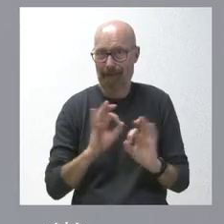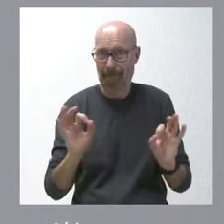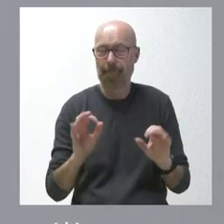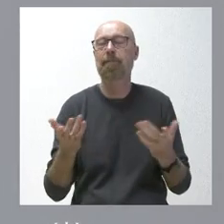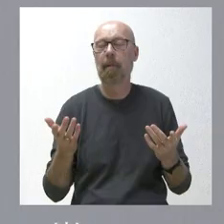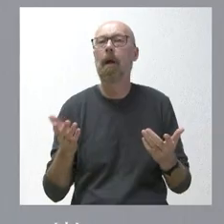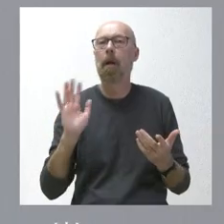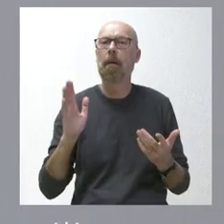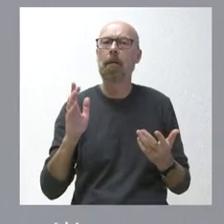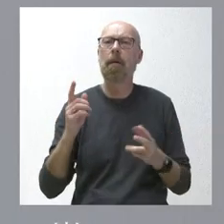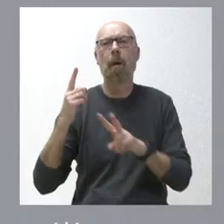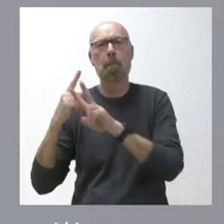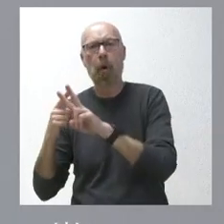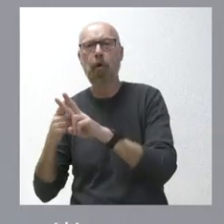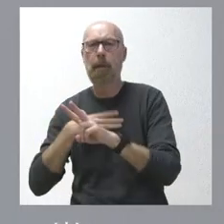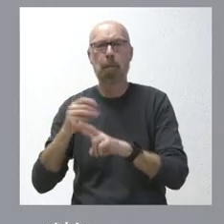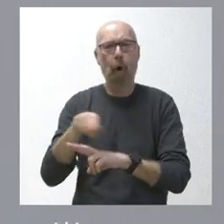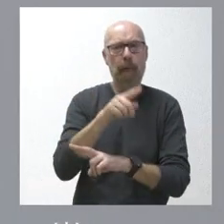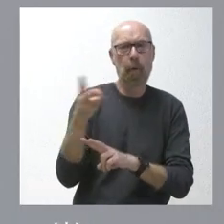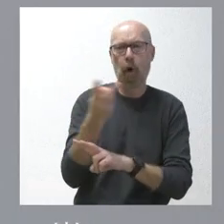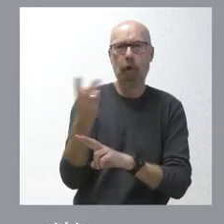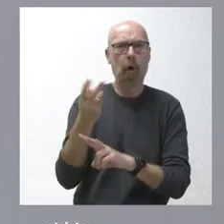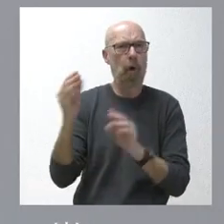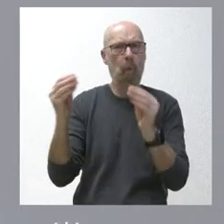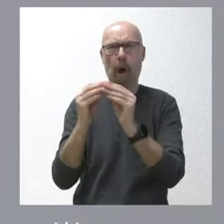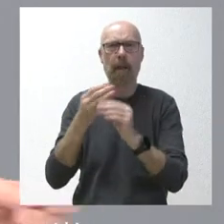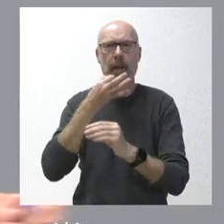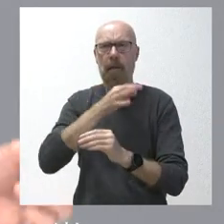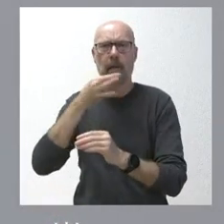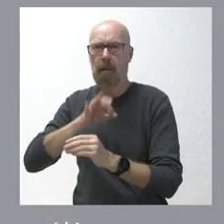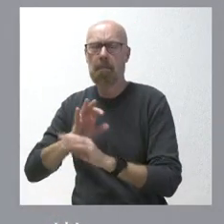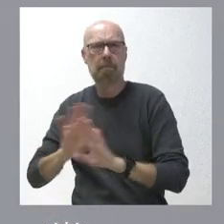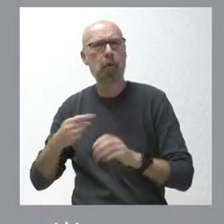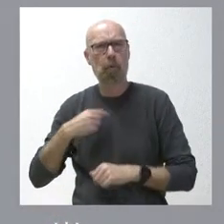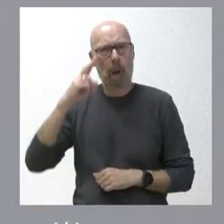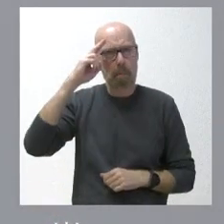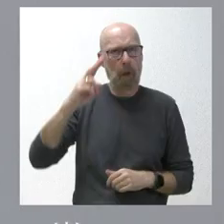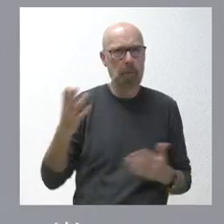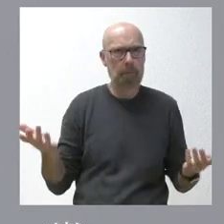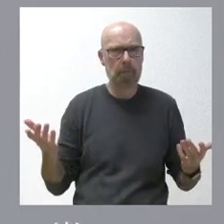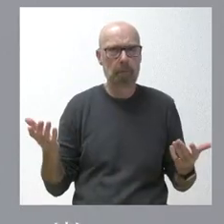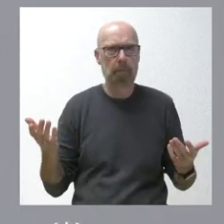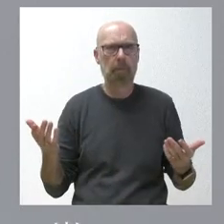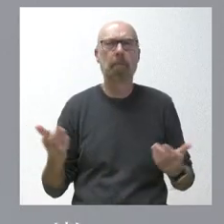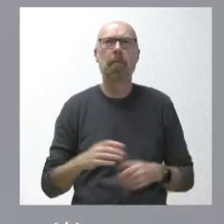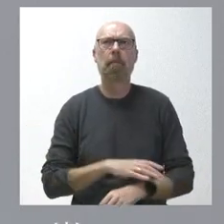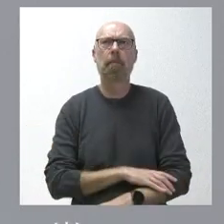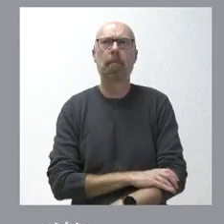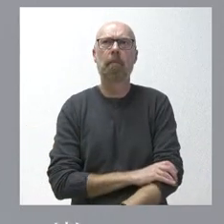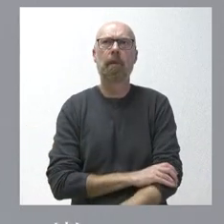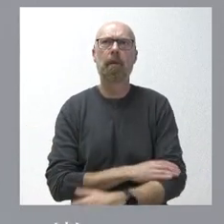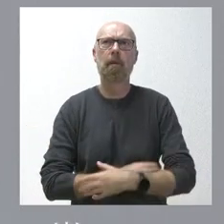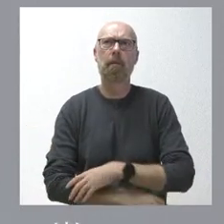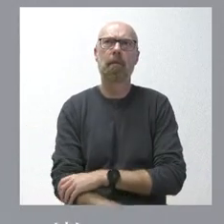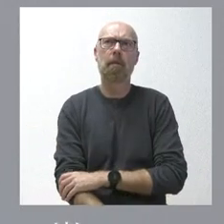posición, que es no asistir a esta reunión. Nosotros lo respetamos y tienen la misma posición en relación con